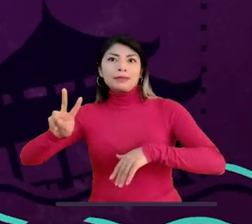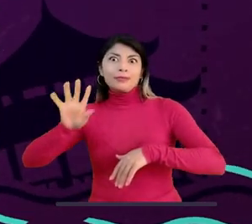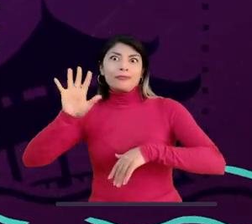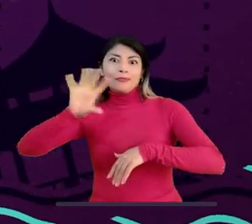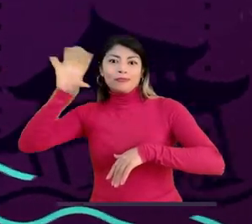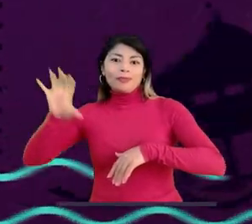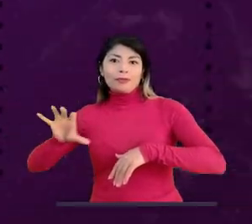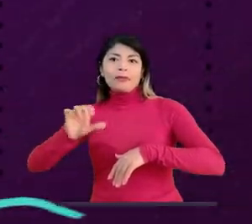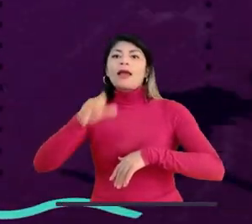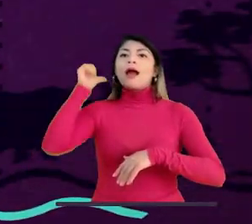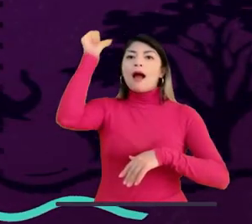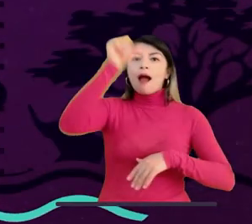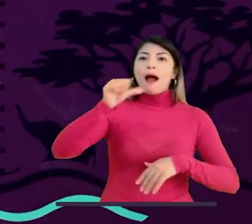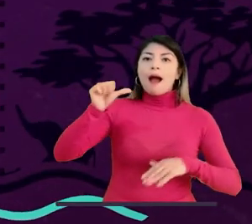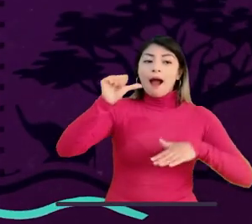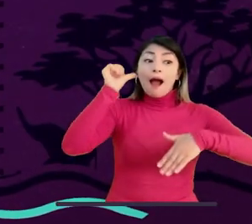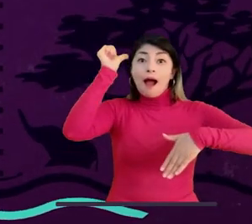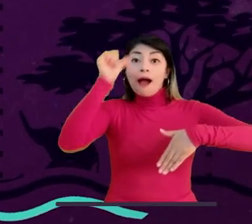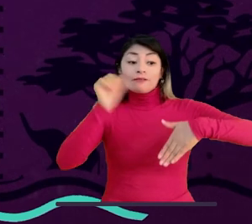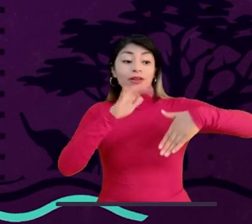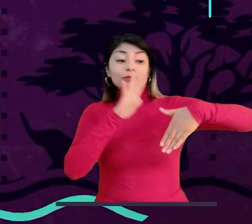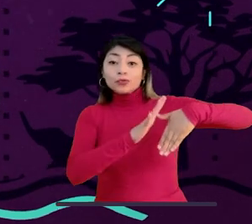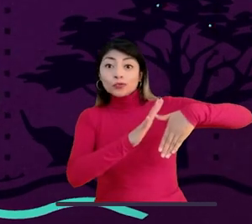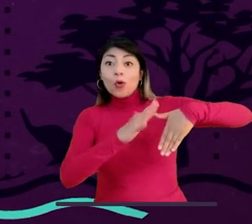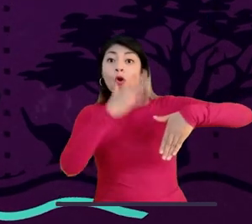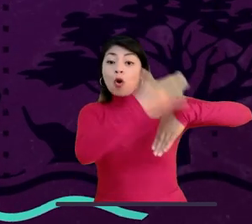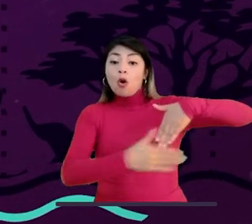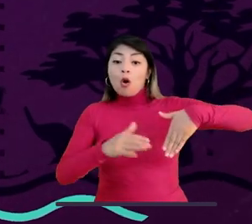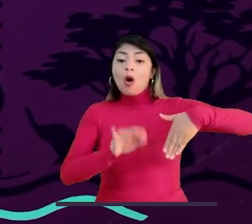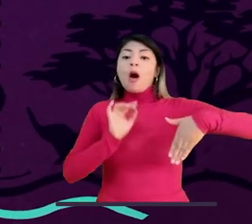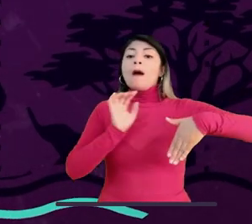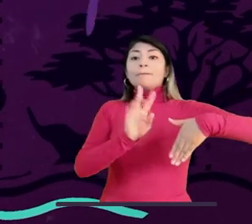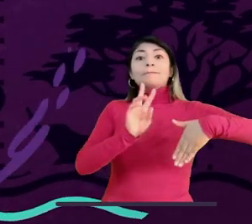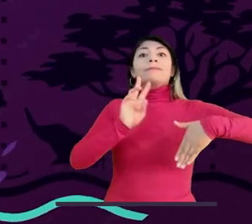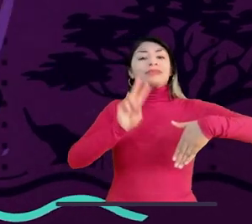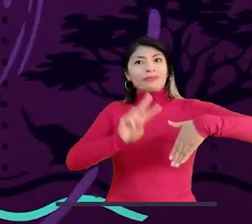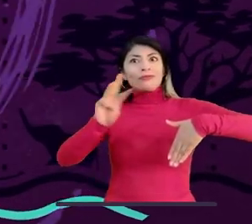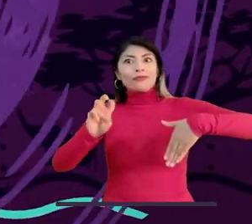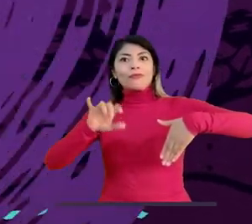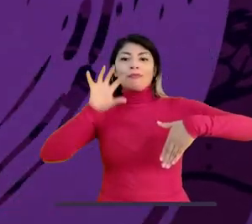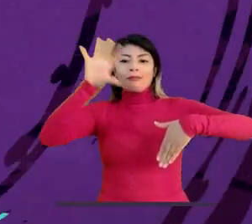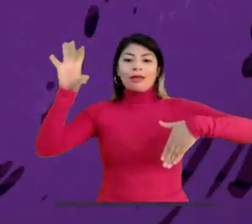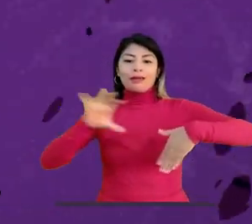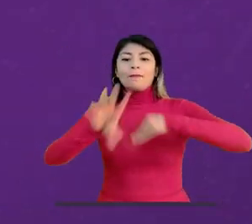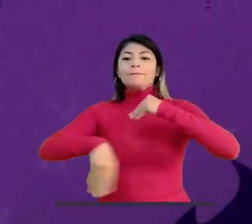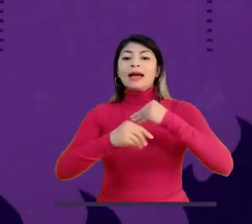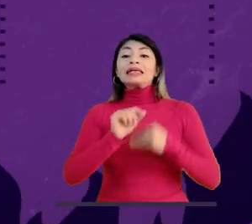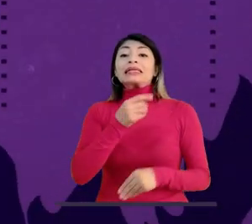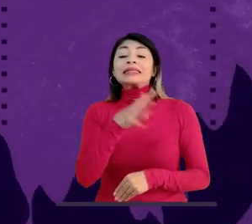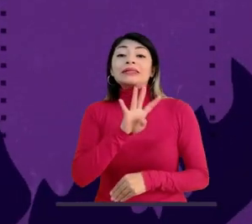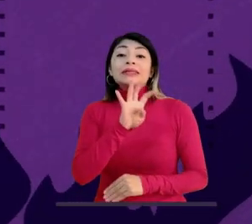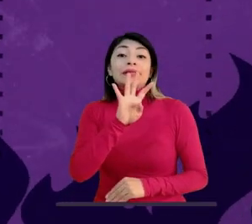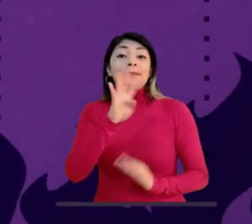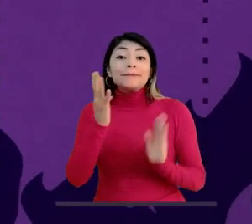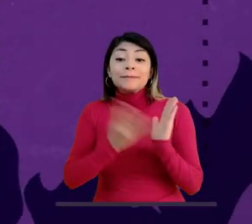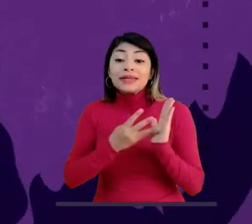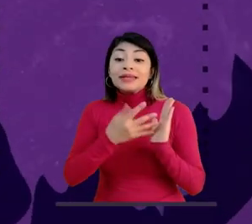22 países, mientras que África tuvo 38 en 21 países. El mismo año, 14